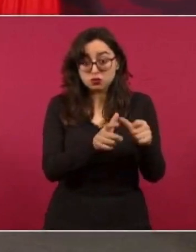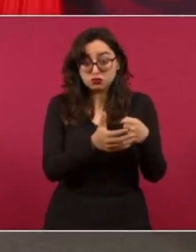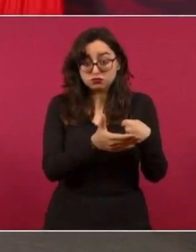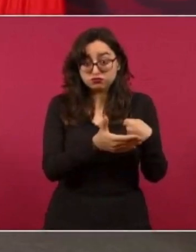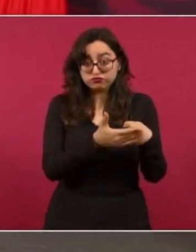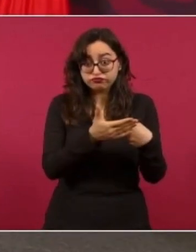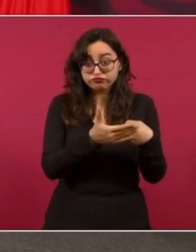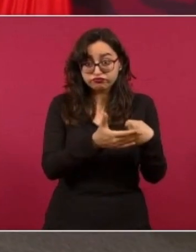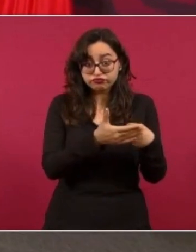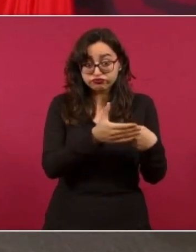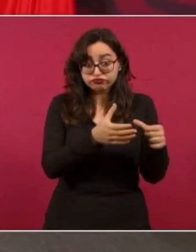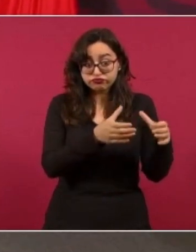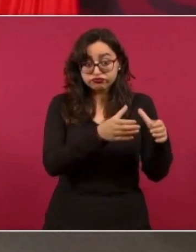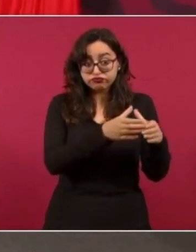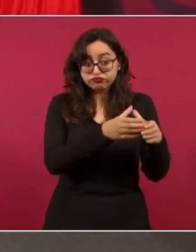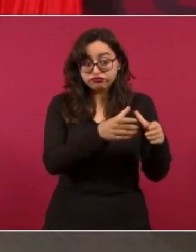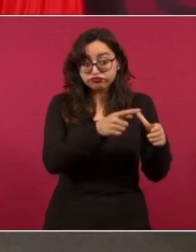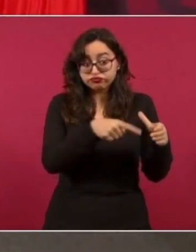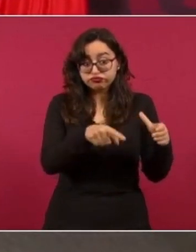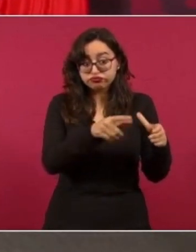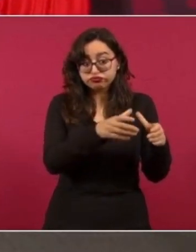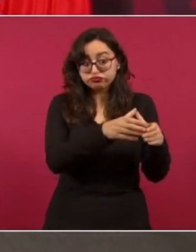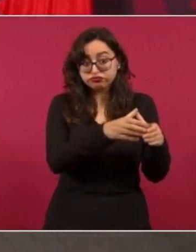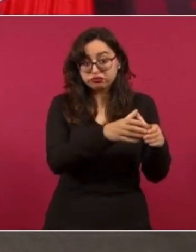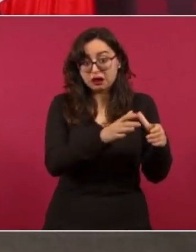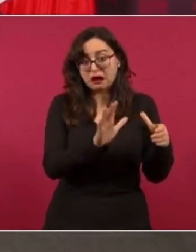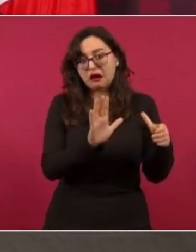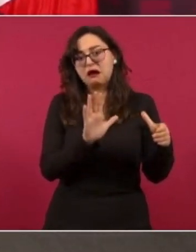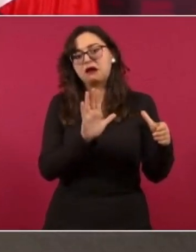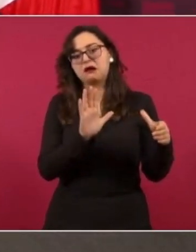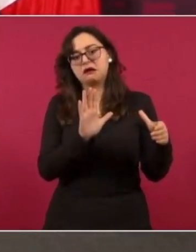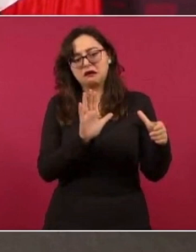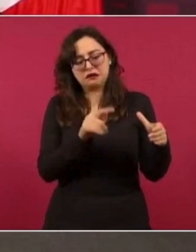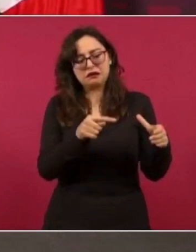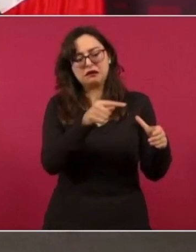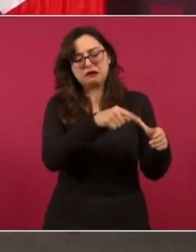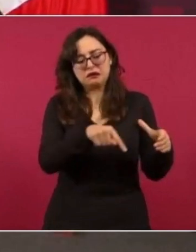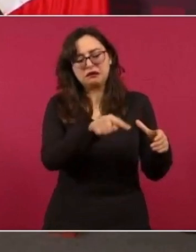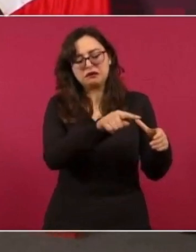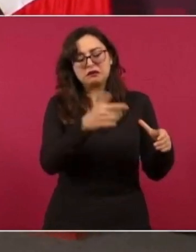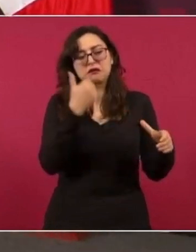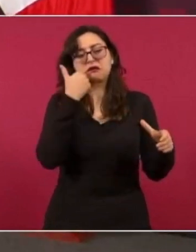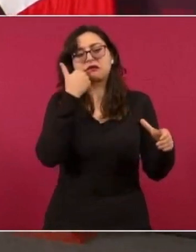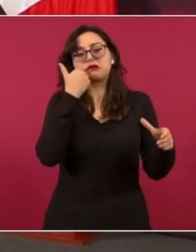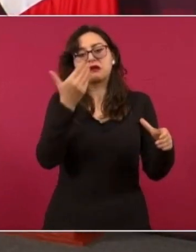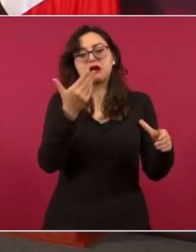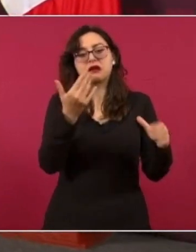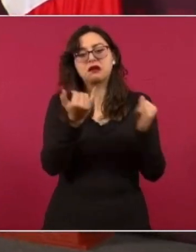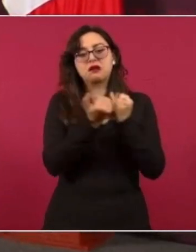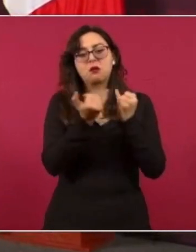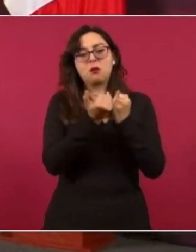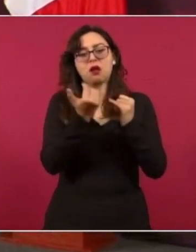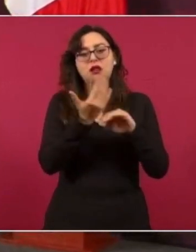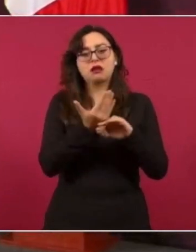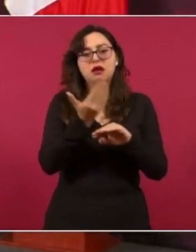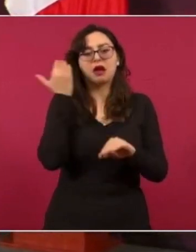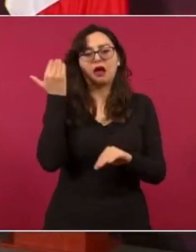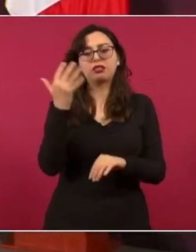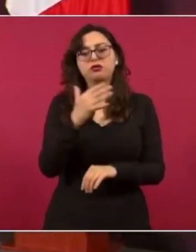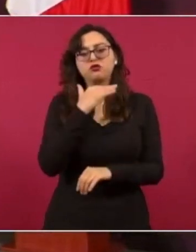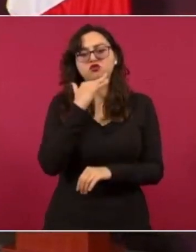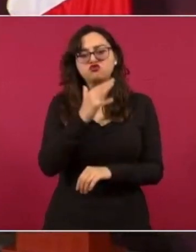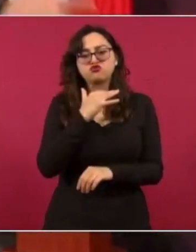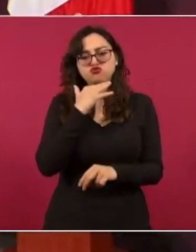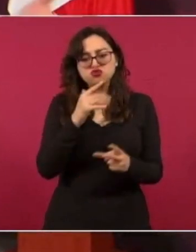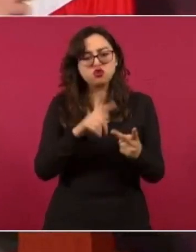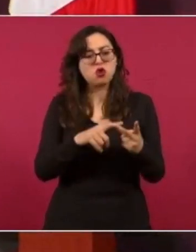al antiguo régimen de corrupción, de injusticias, de privilegios, que son